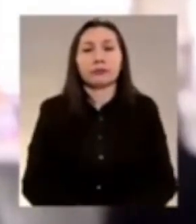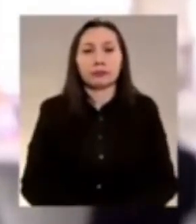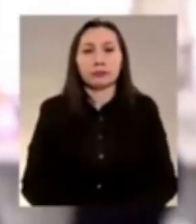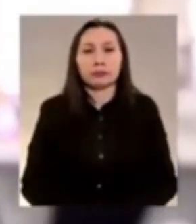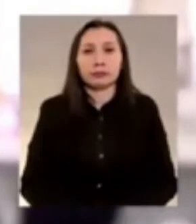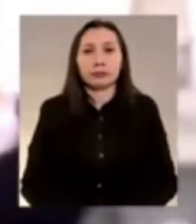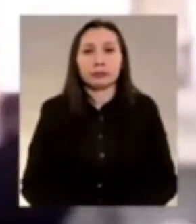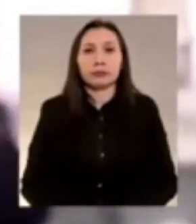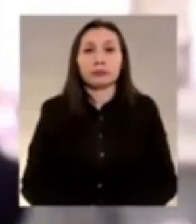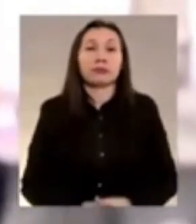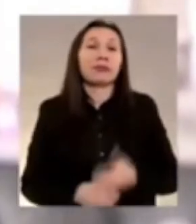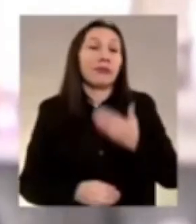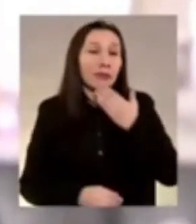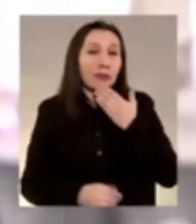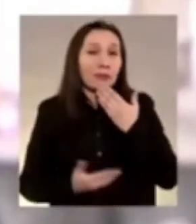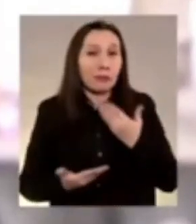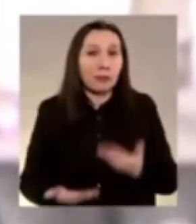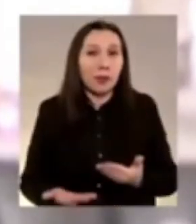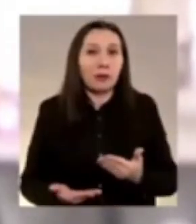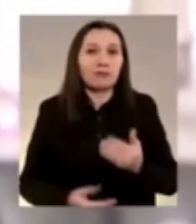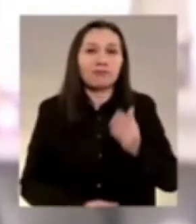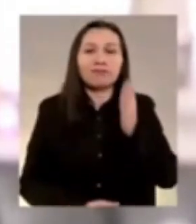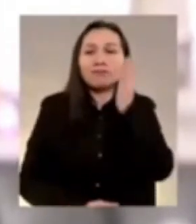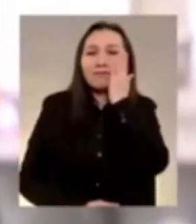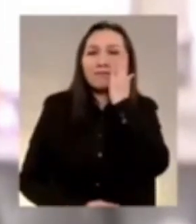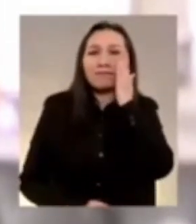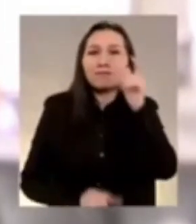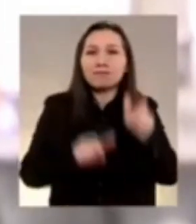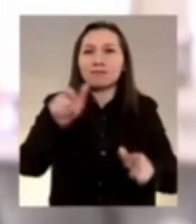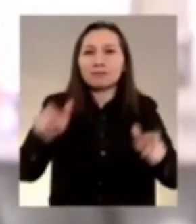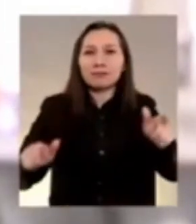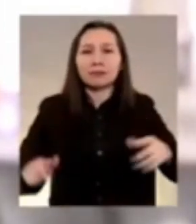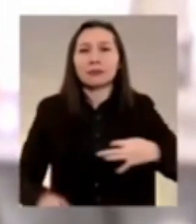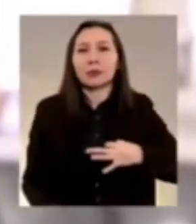Es también, queridos ciudadanos,